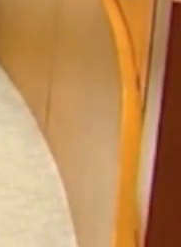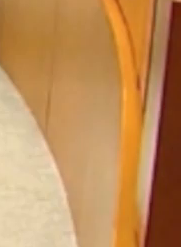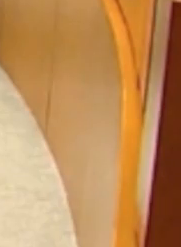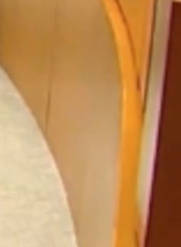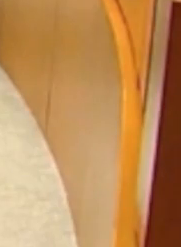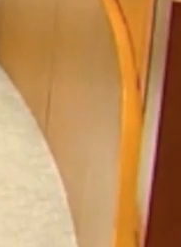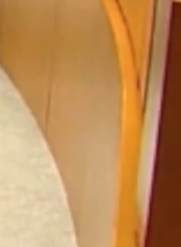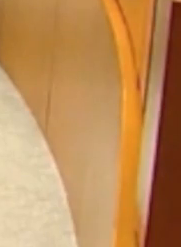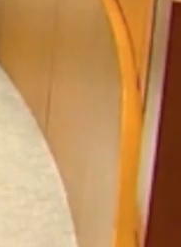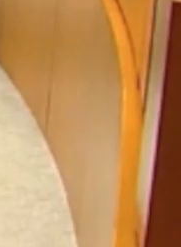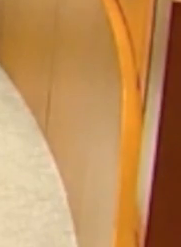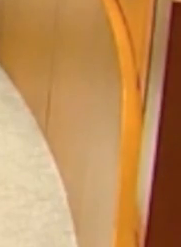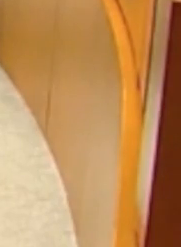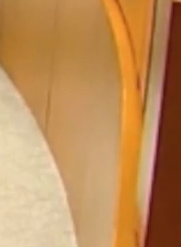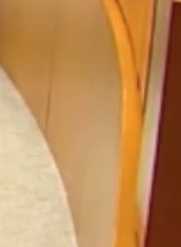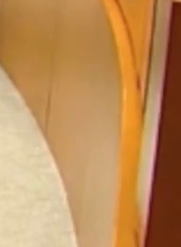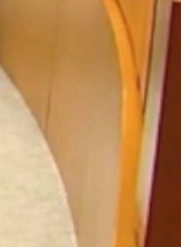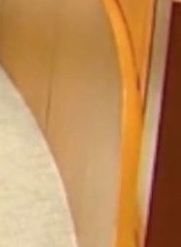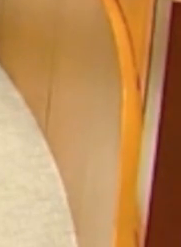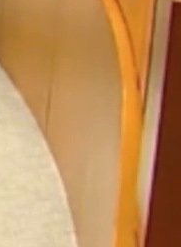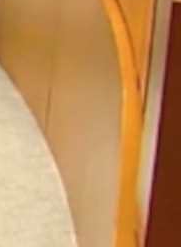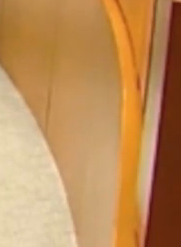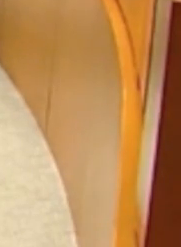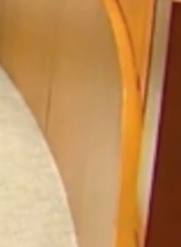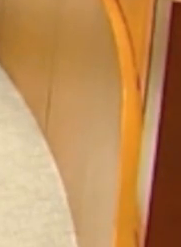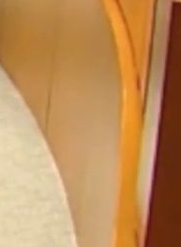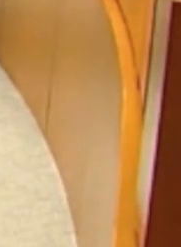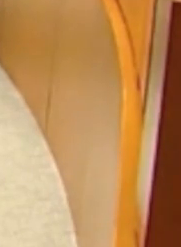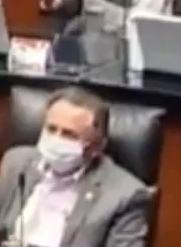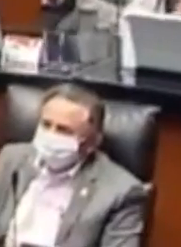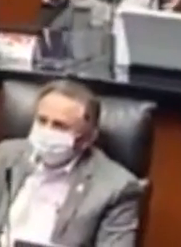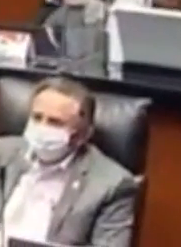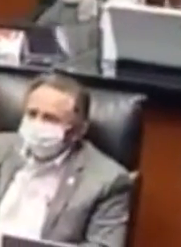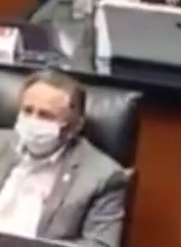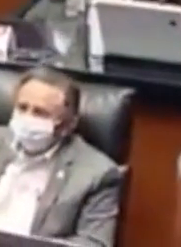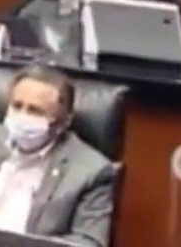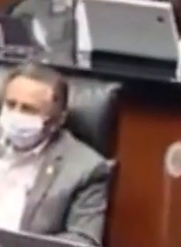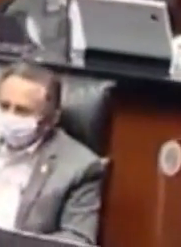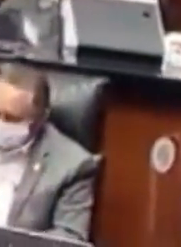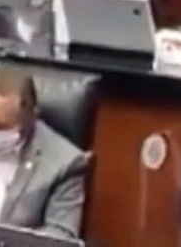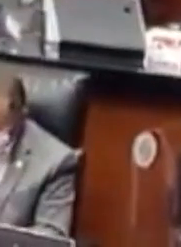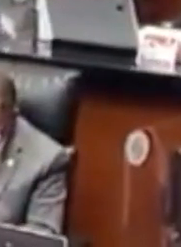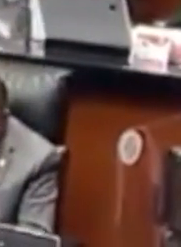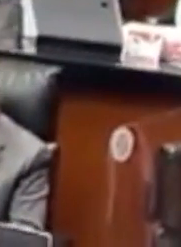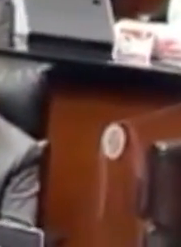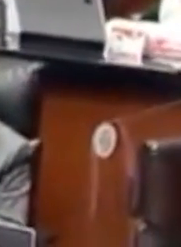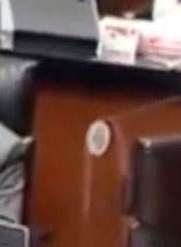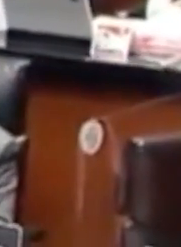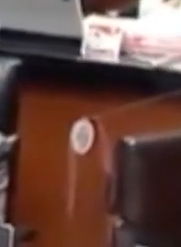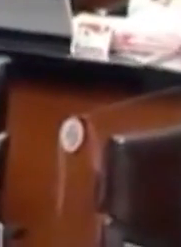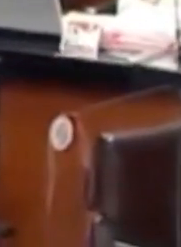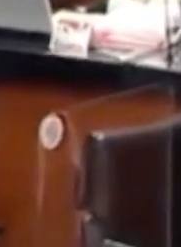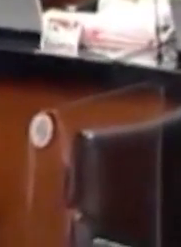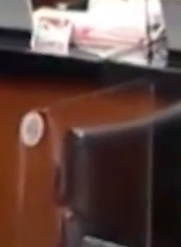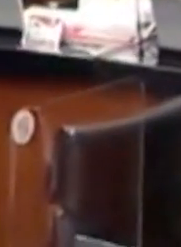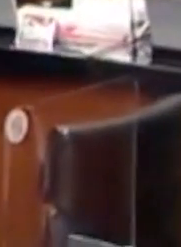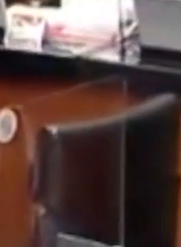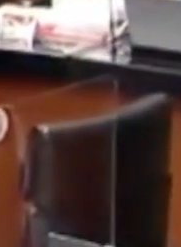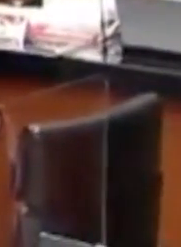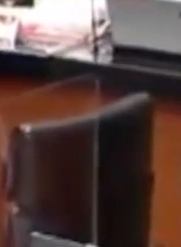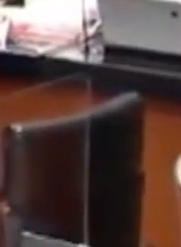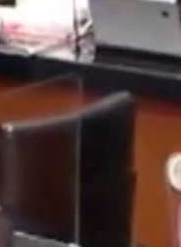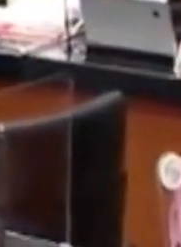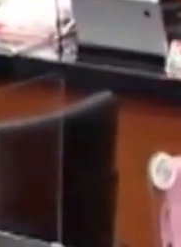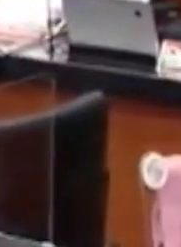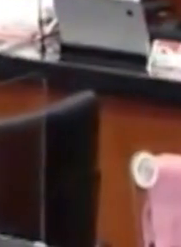auditoría. Entonces, ¿por qué no hacerse durante la presente gestión? Bueno, cuando ya se eliminan los videocomisos, entonces